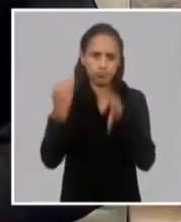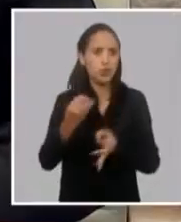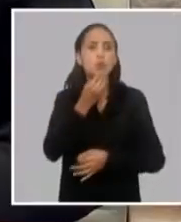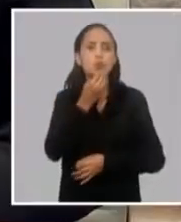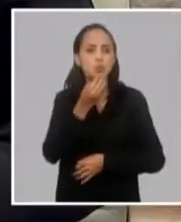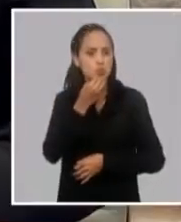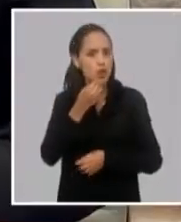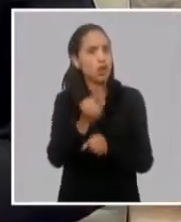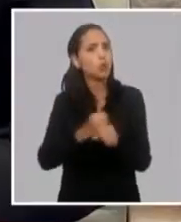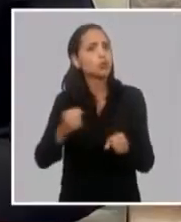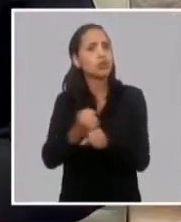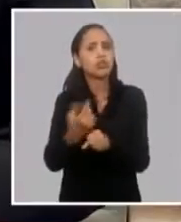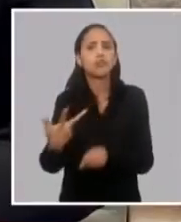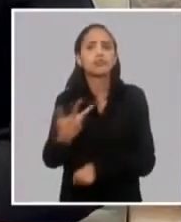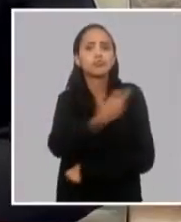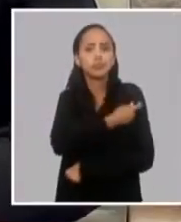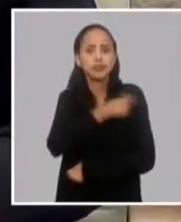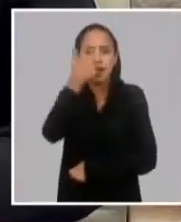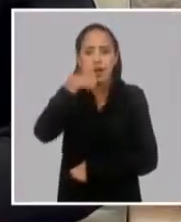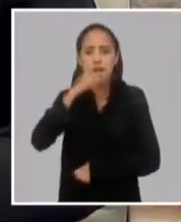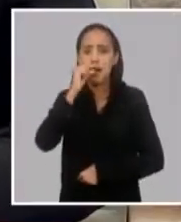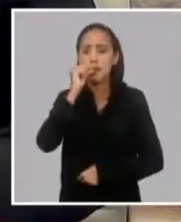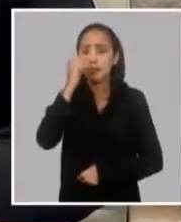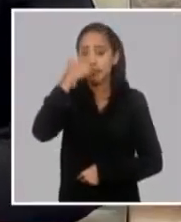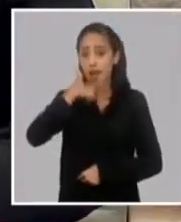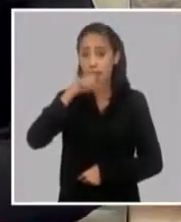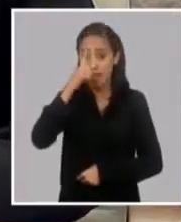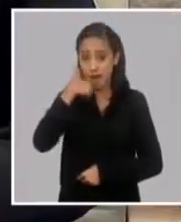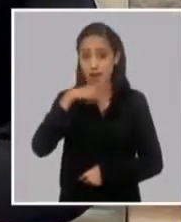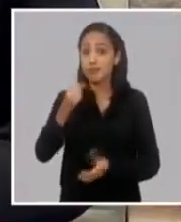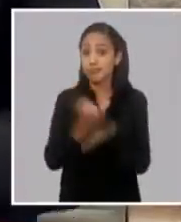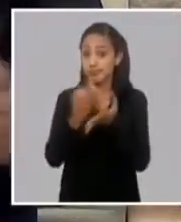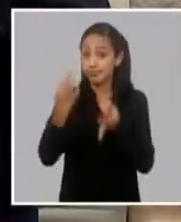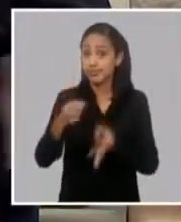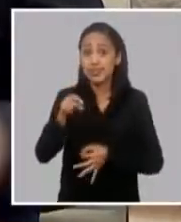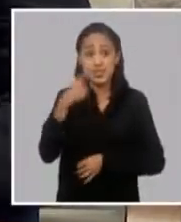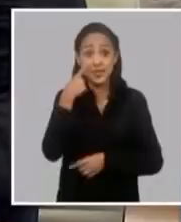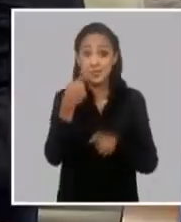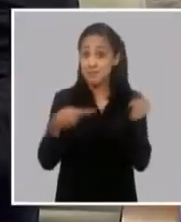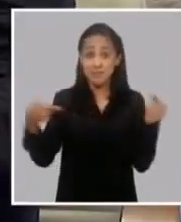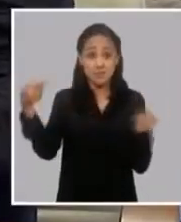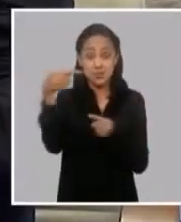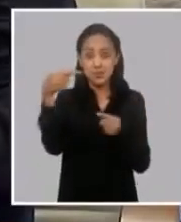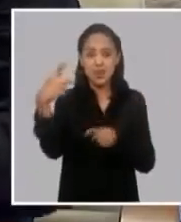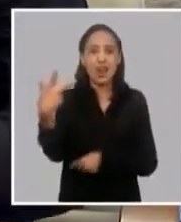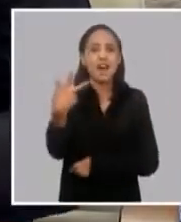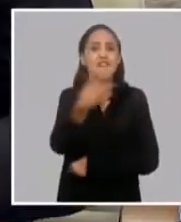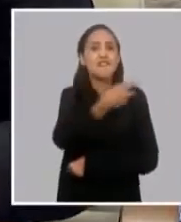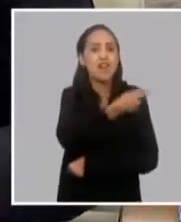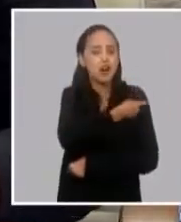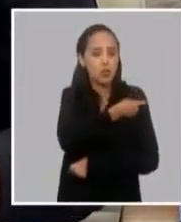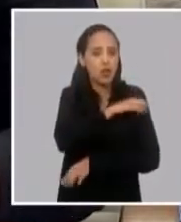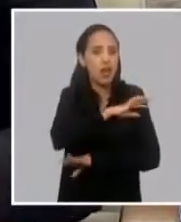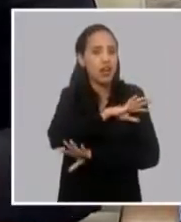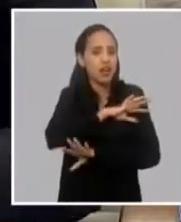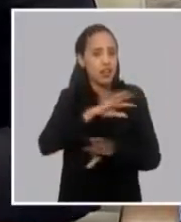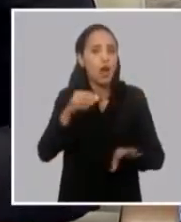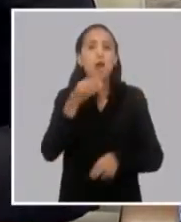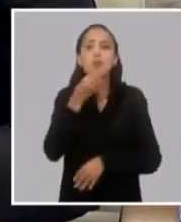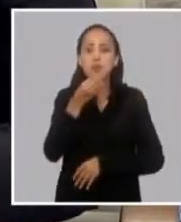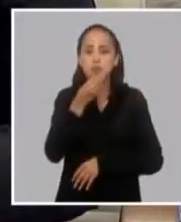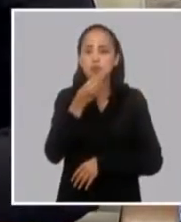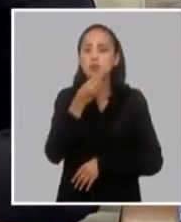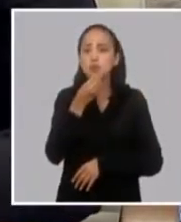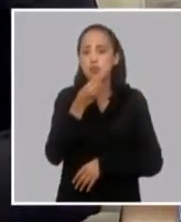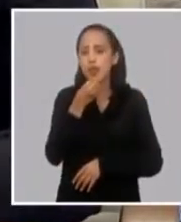uso de emergencia al candidato Andala y esta aprobación hace que Andale sea la primera vacuna, como se informó, de